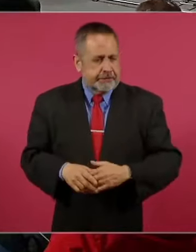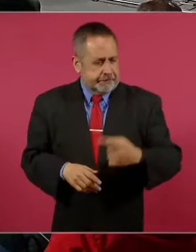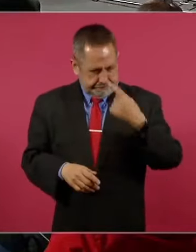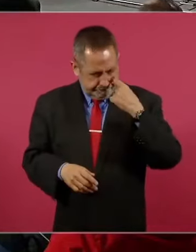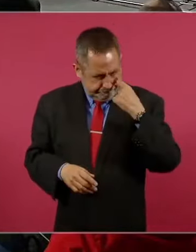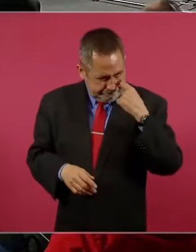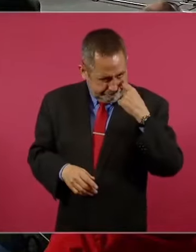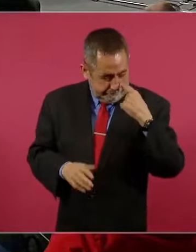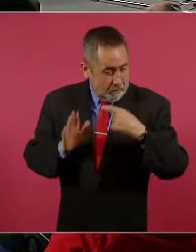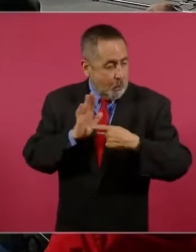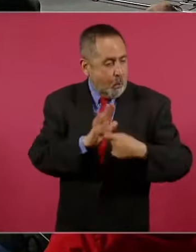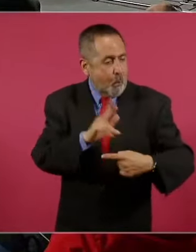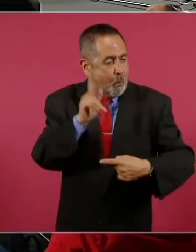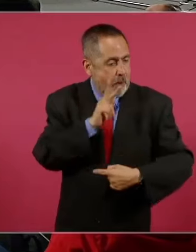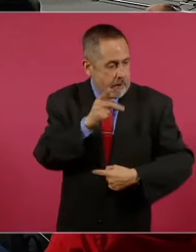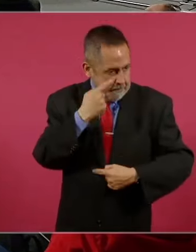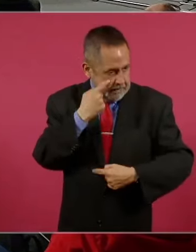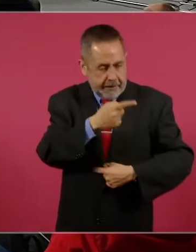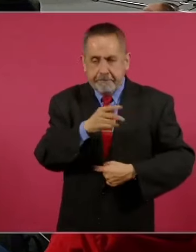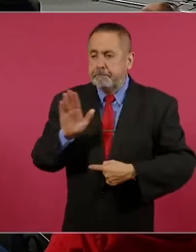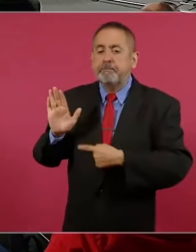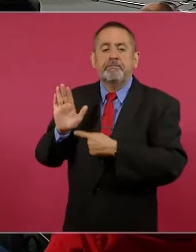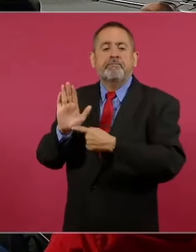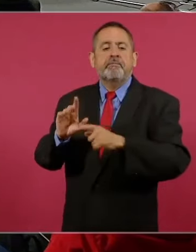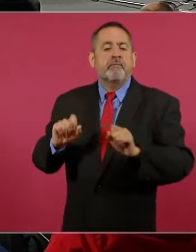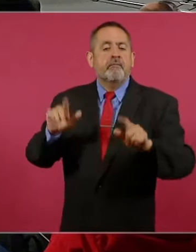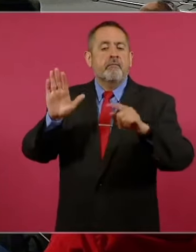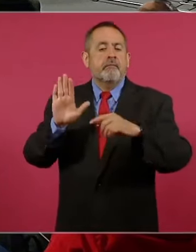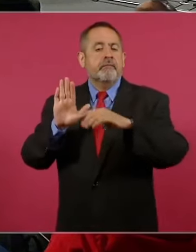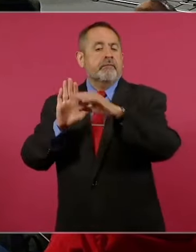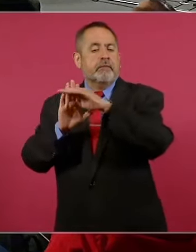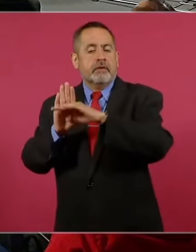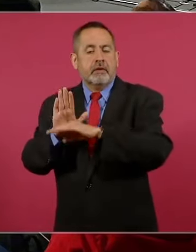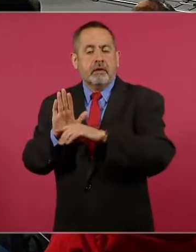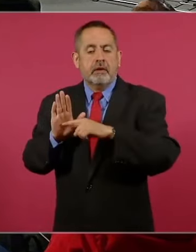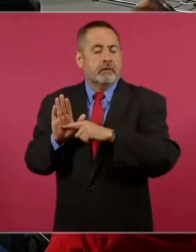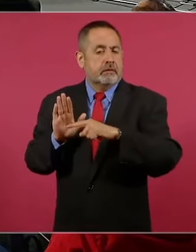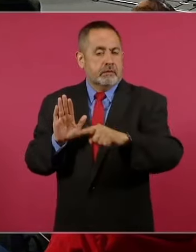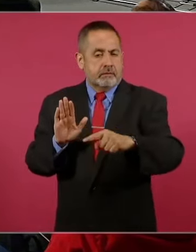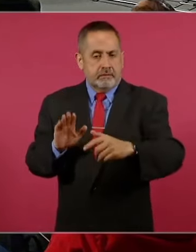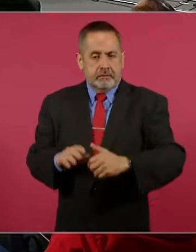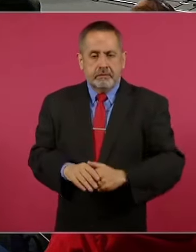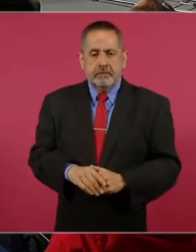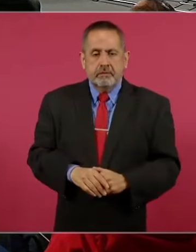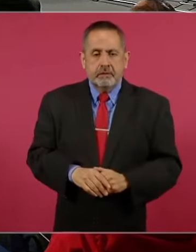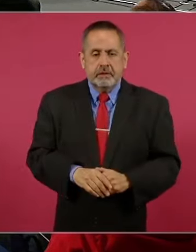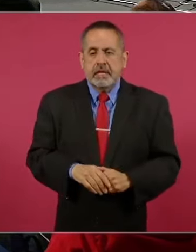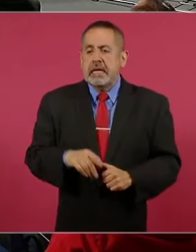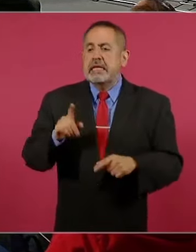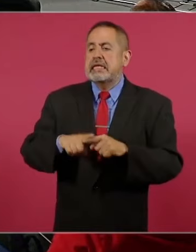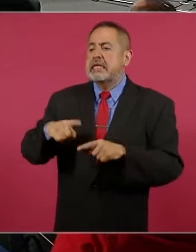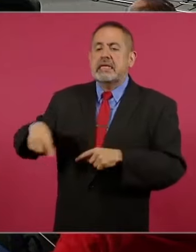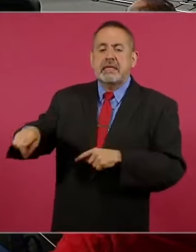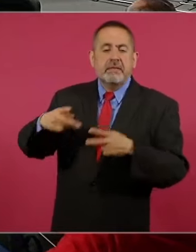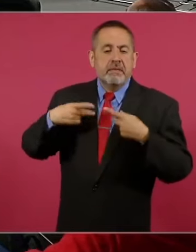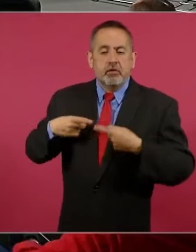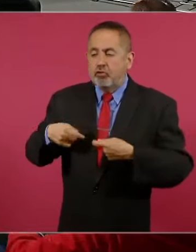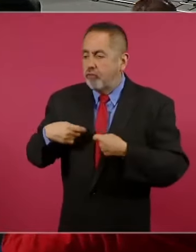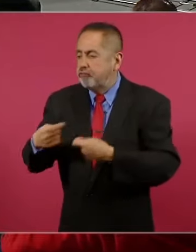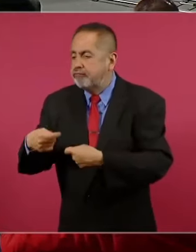la lámina de los beneficiados,